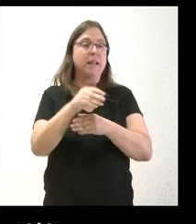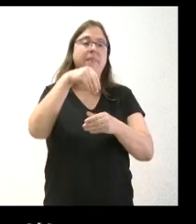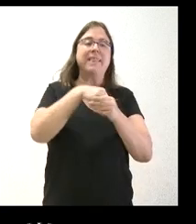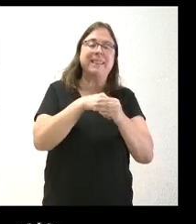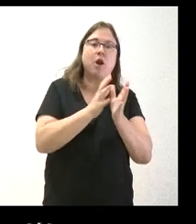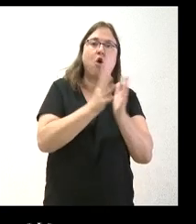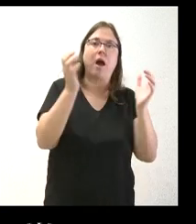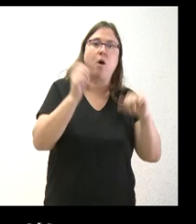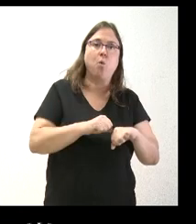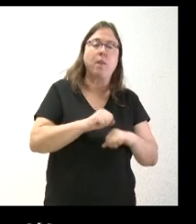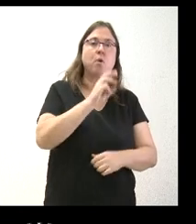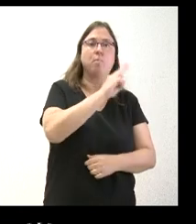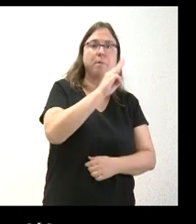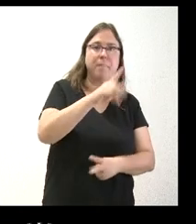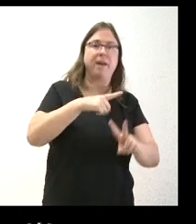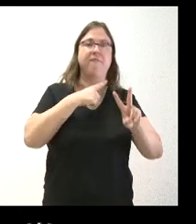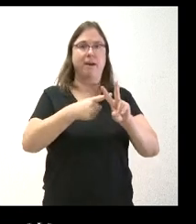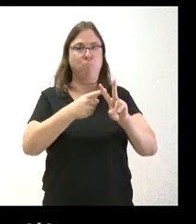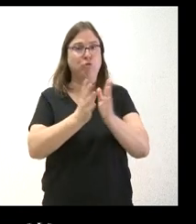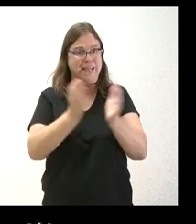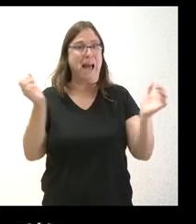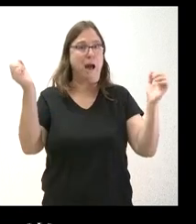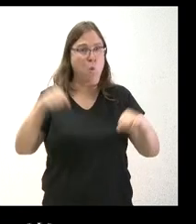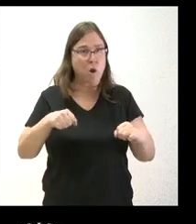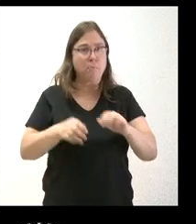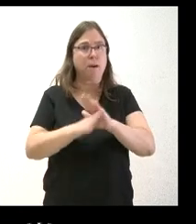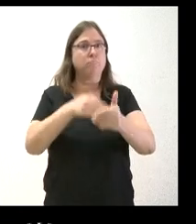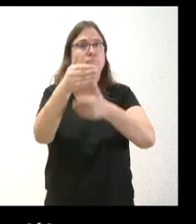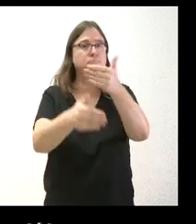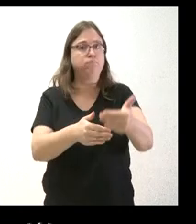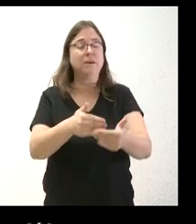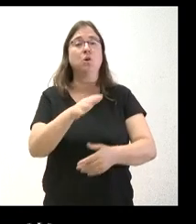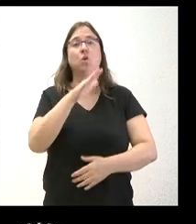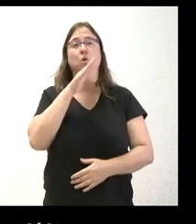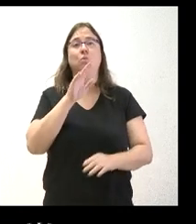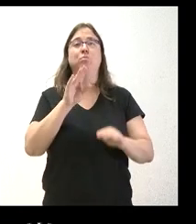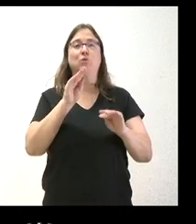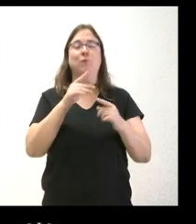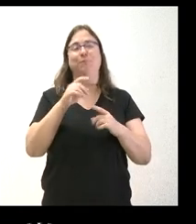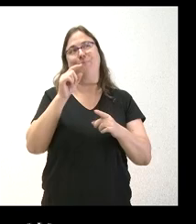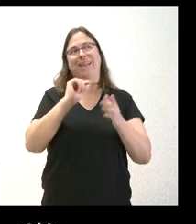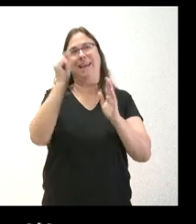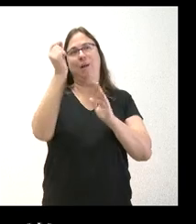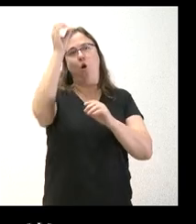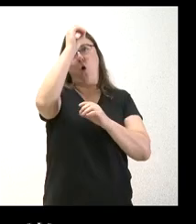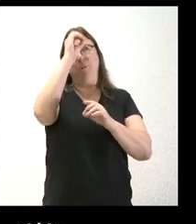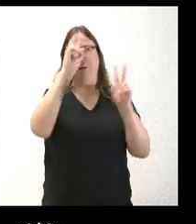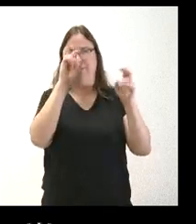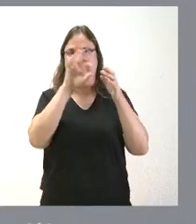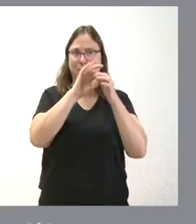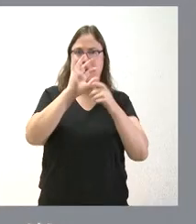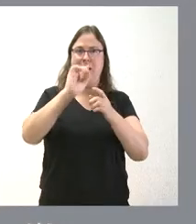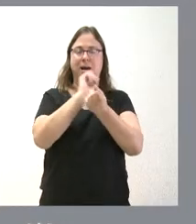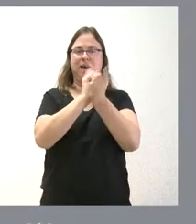entre el Partido Popular y Vox para llevar adelante esto, dadas las diferencias de criterio que hay en este tema. Gracias.